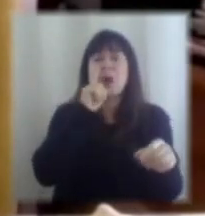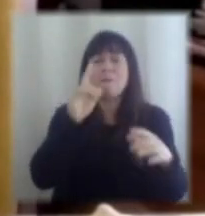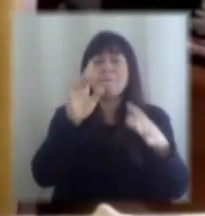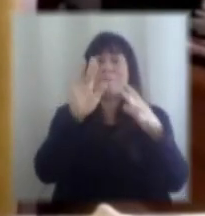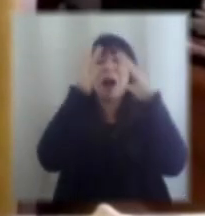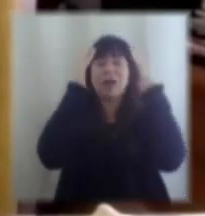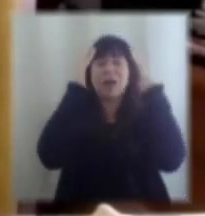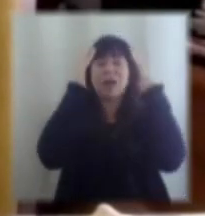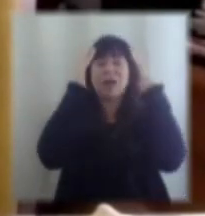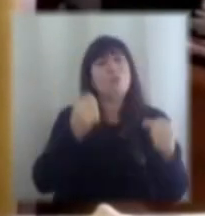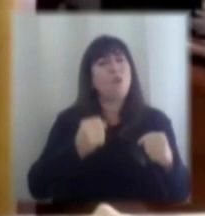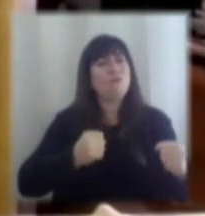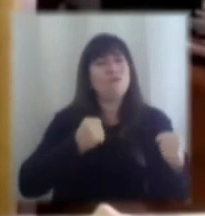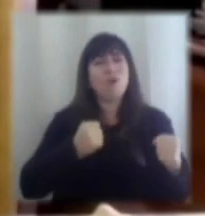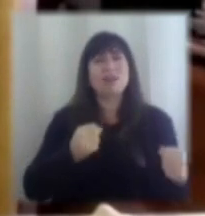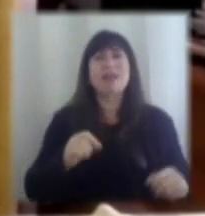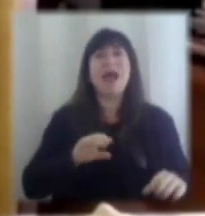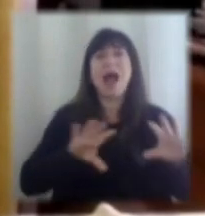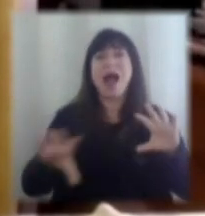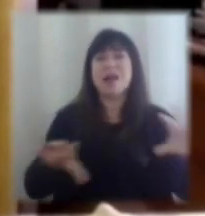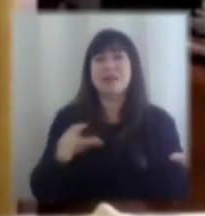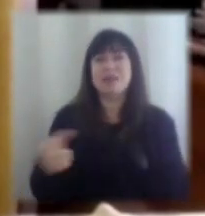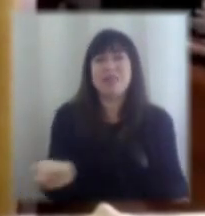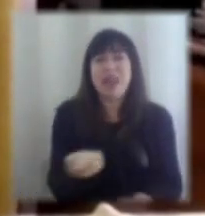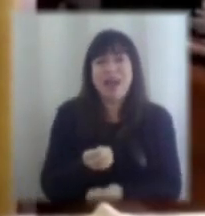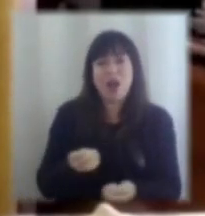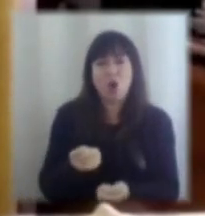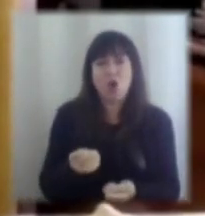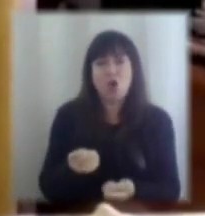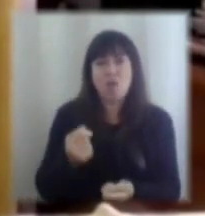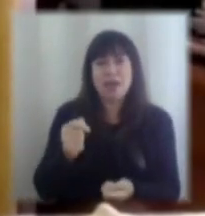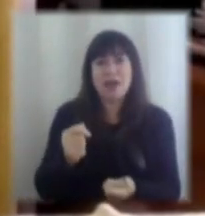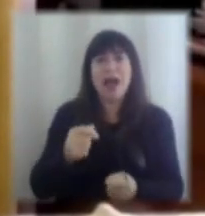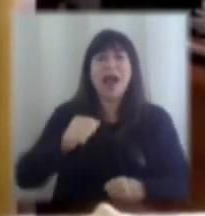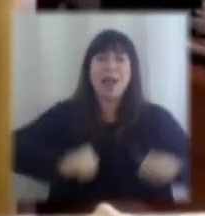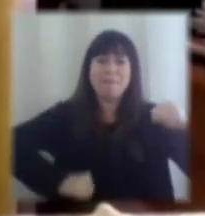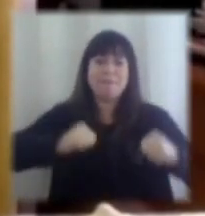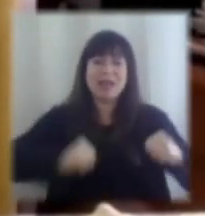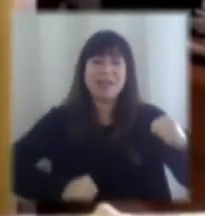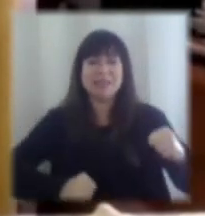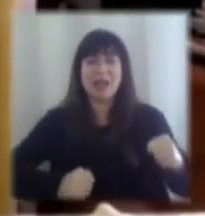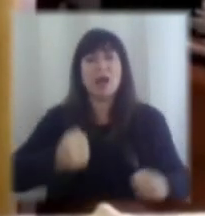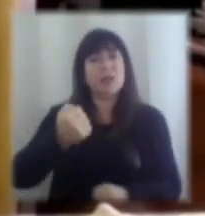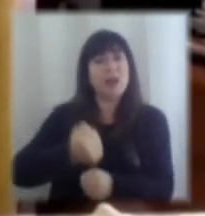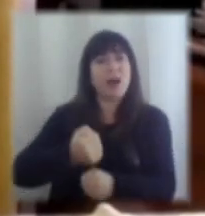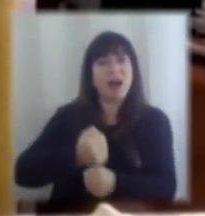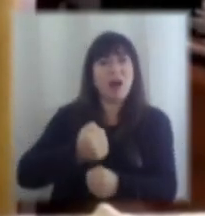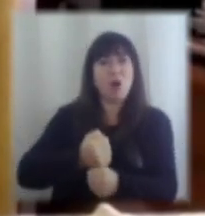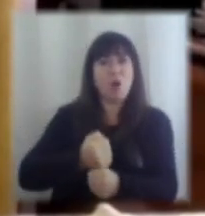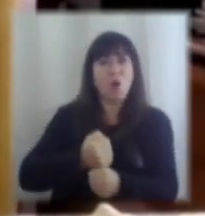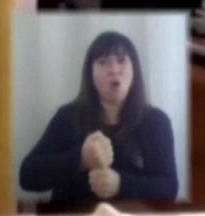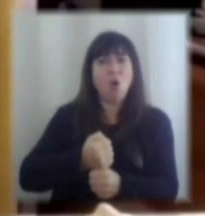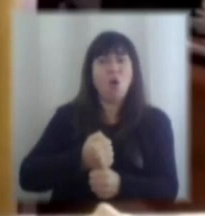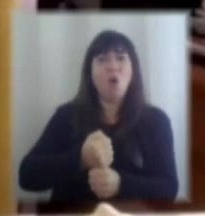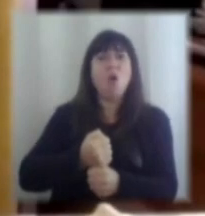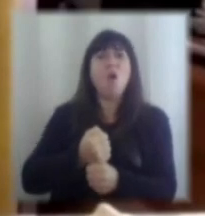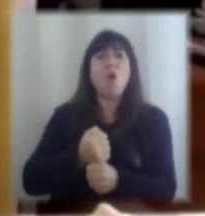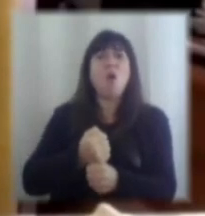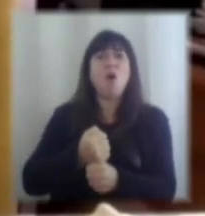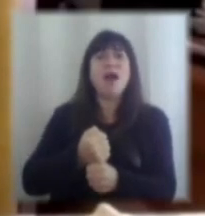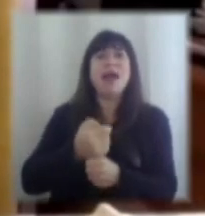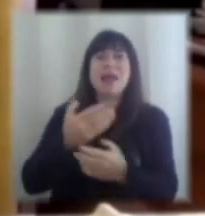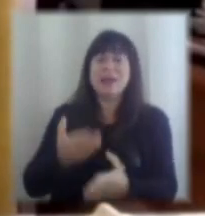relevante en la actividad económica, en empresas, en empleo, en ingresos. Y eso nos obliga a ponderar